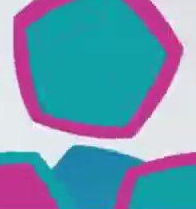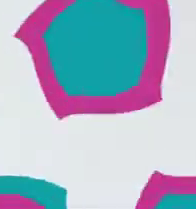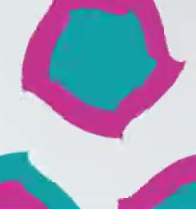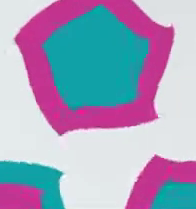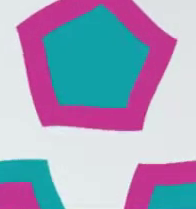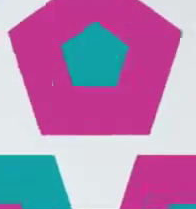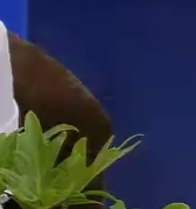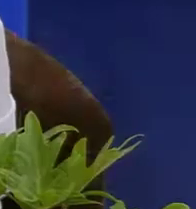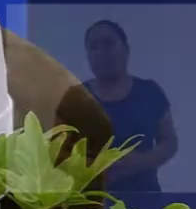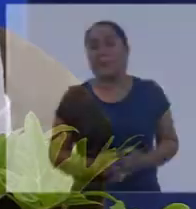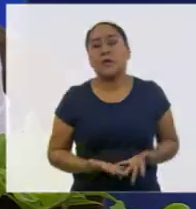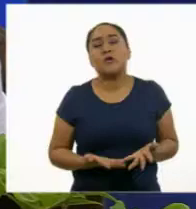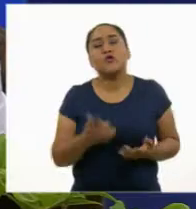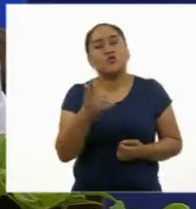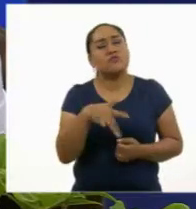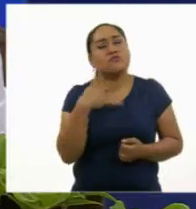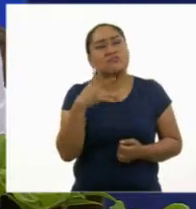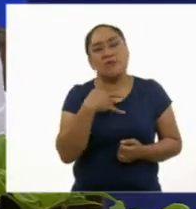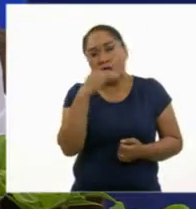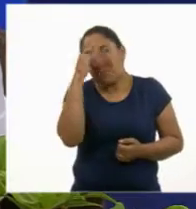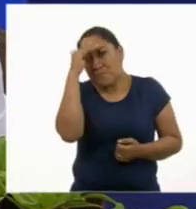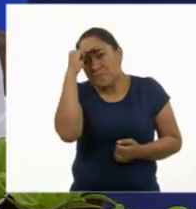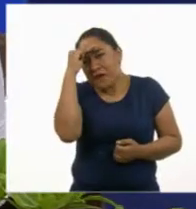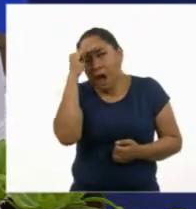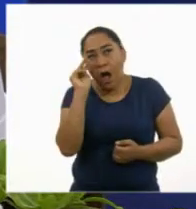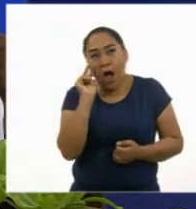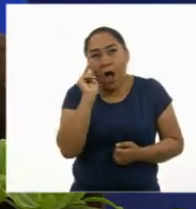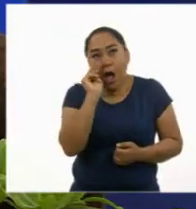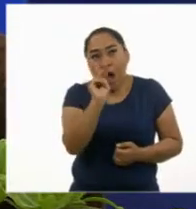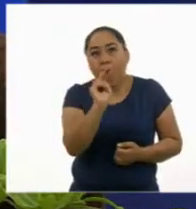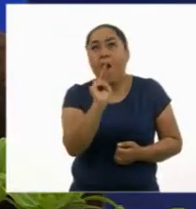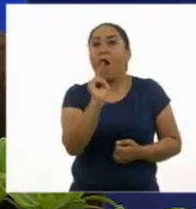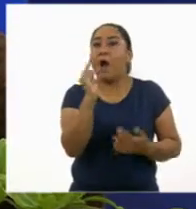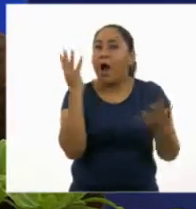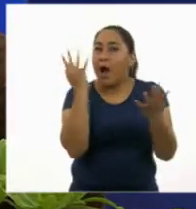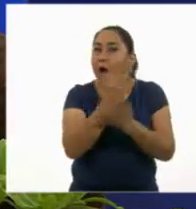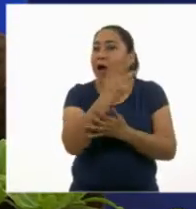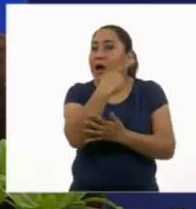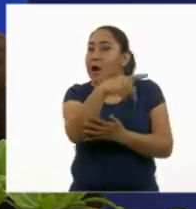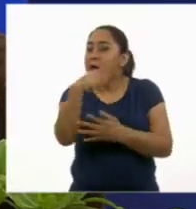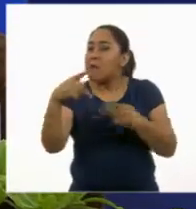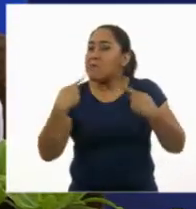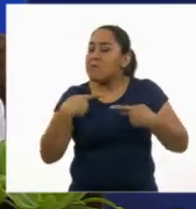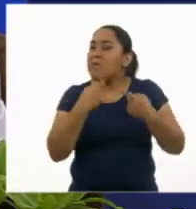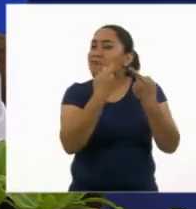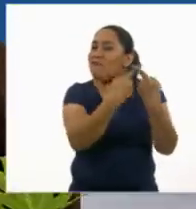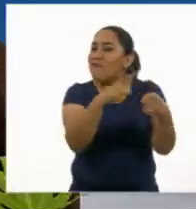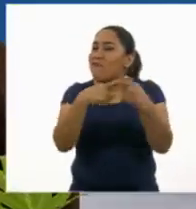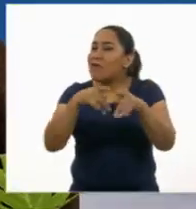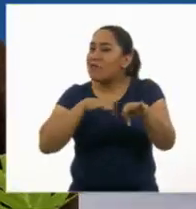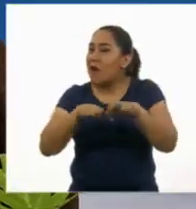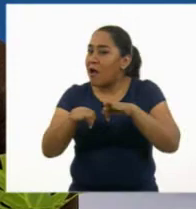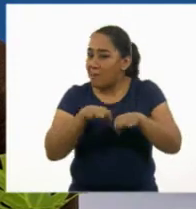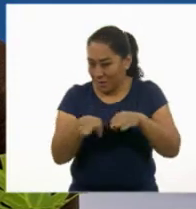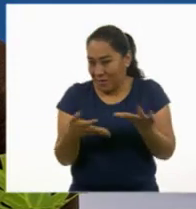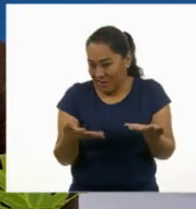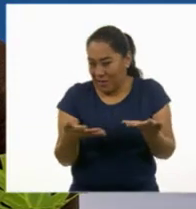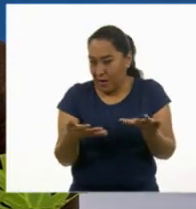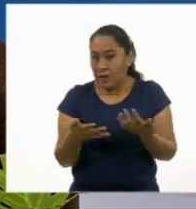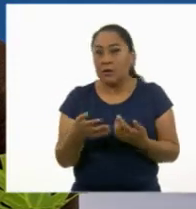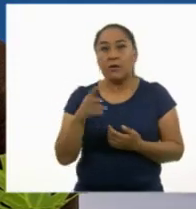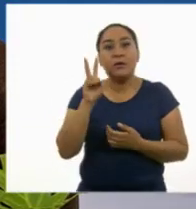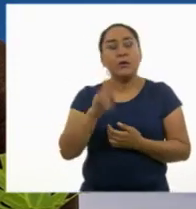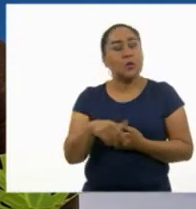¿Qué piensan después de ver a lo que realmente se dedicaban estas personas? Estoy sorprendido,